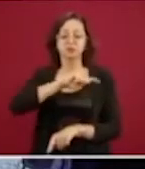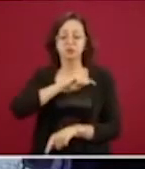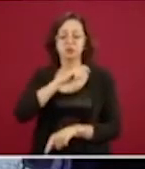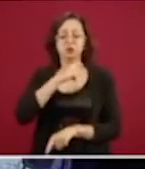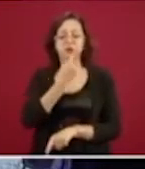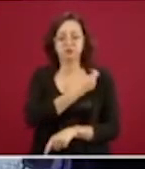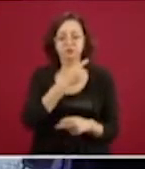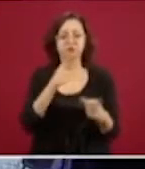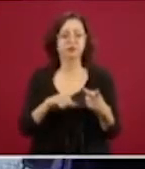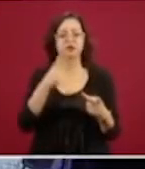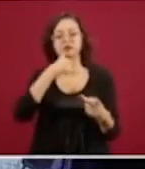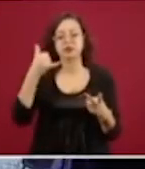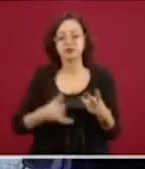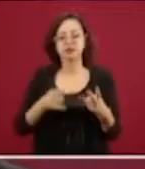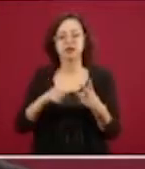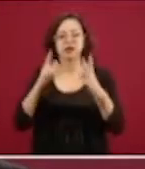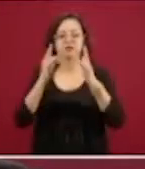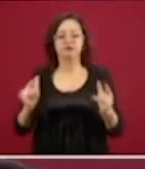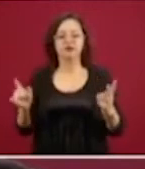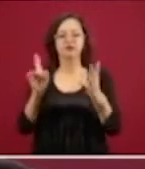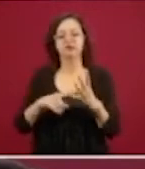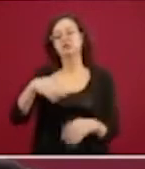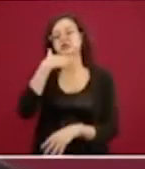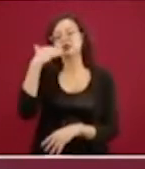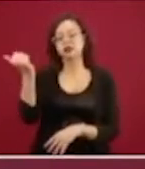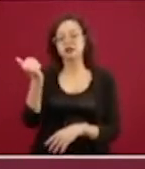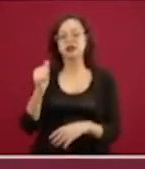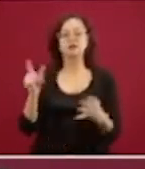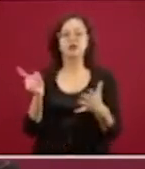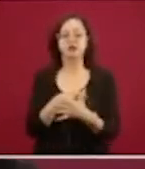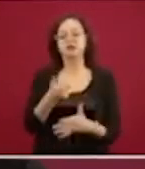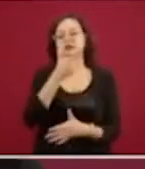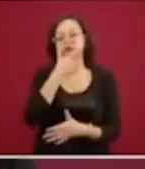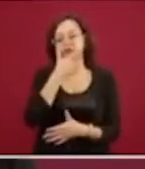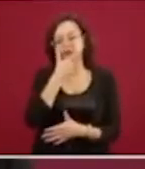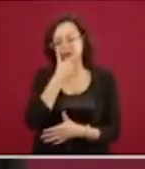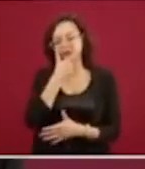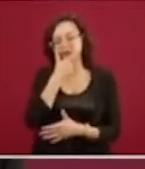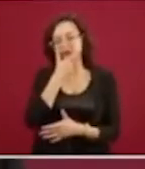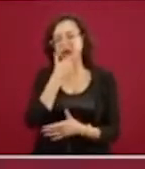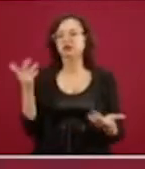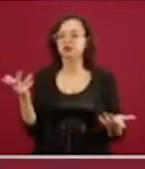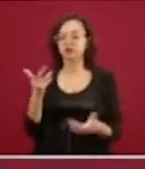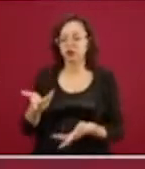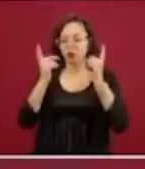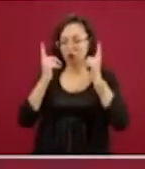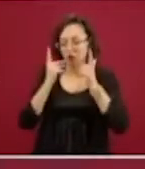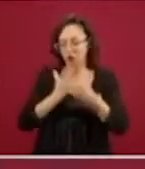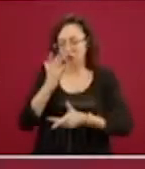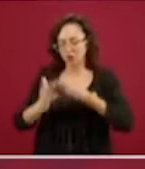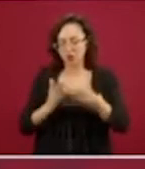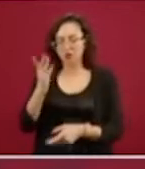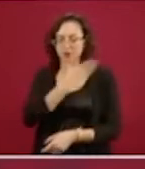Italia, Francia, Alemania, Reino Unido, que por cierto deseamos el pronto restablecimiento del primer